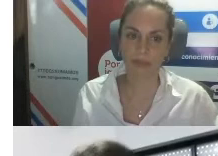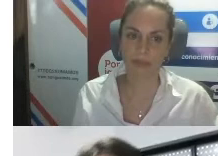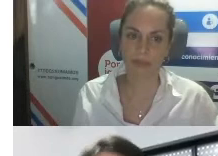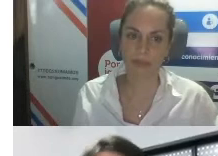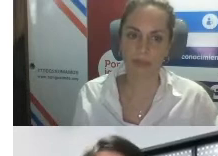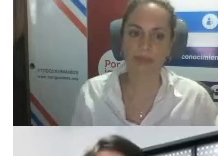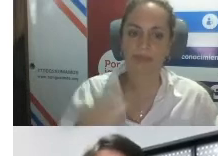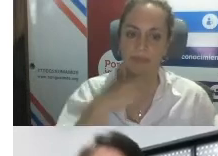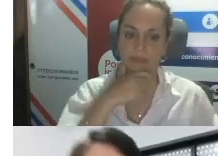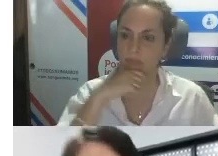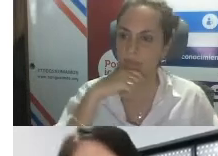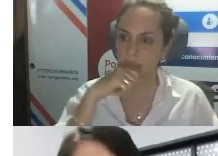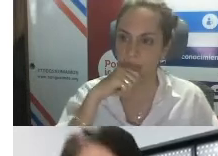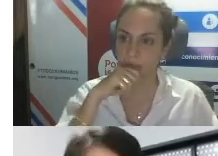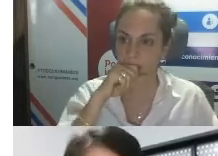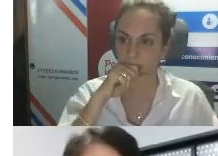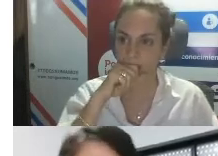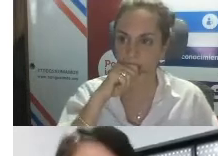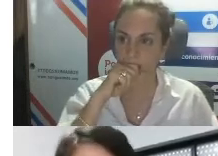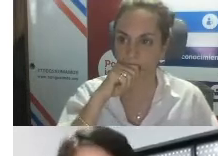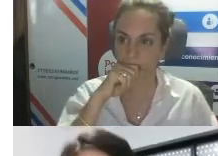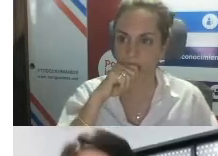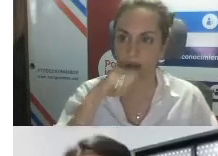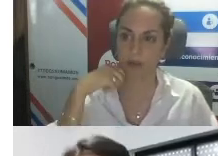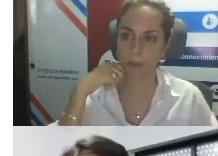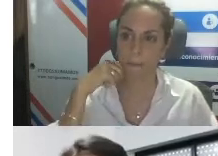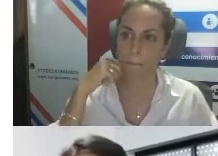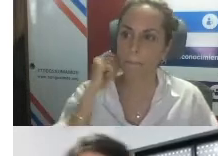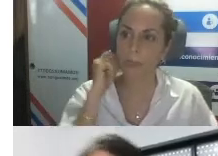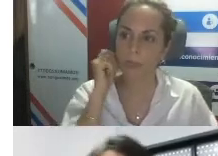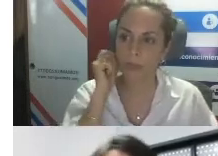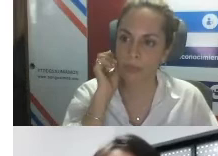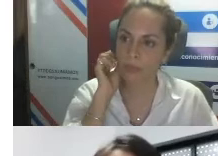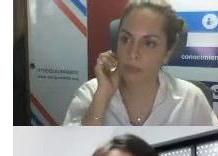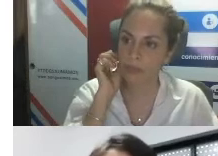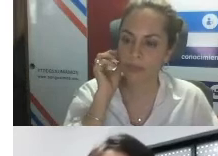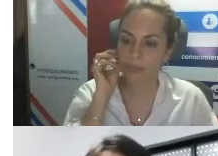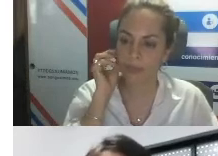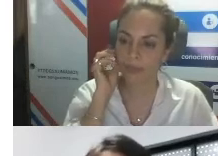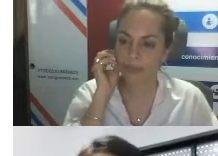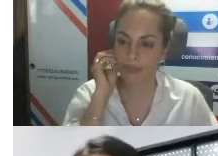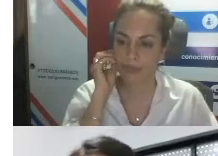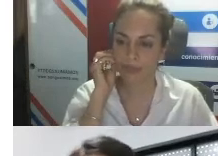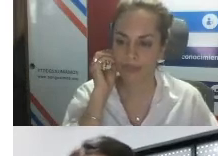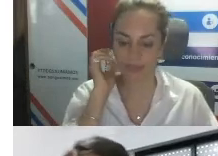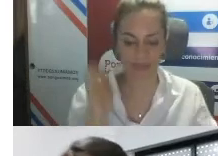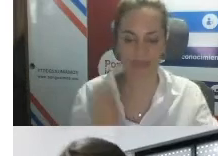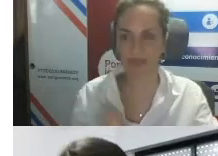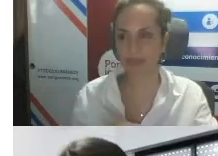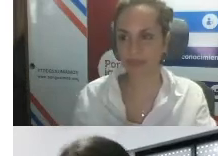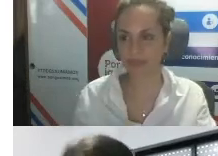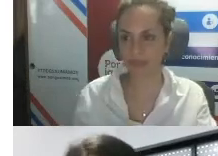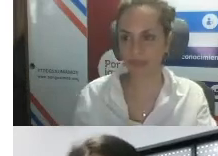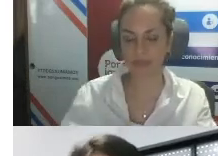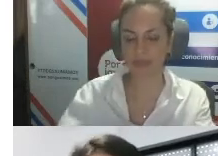quisimos como refunir uno de los conceptos en este caso tiene que ver con principios con virtuales también en realidad actitudinales de PLCA